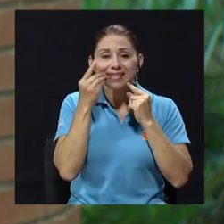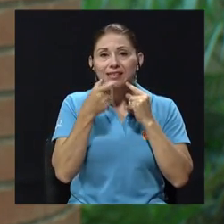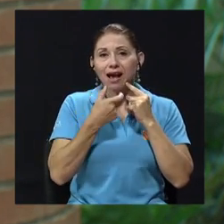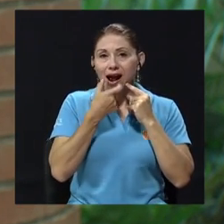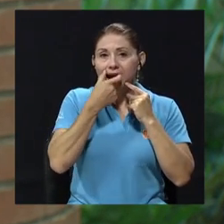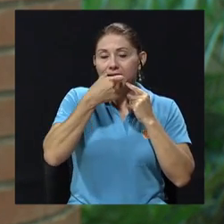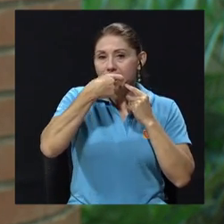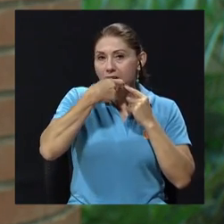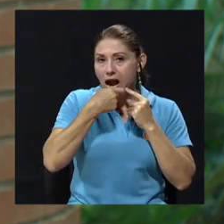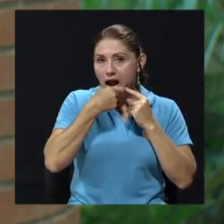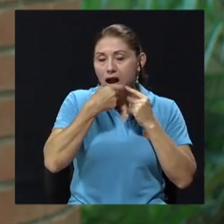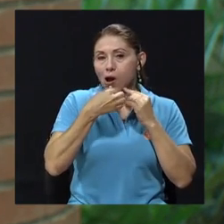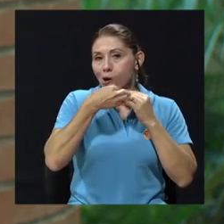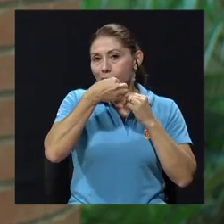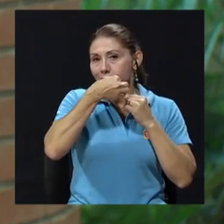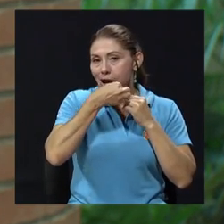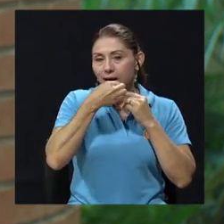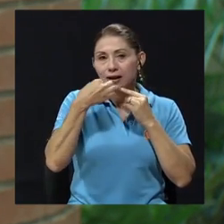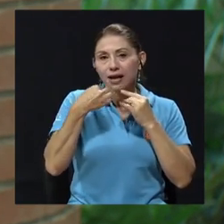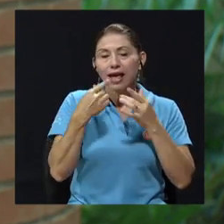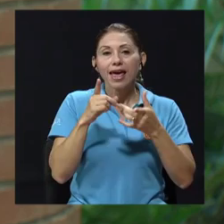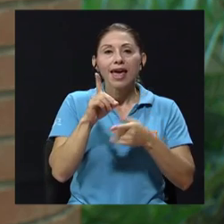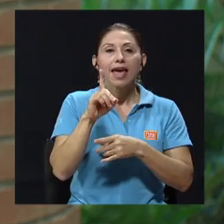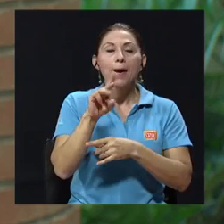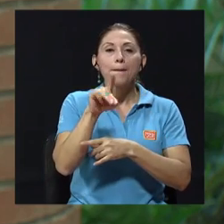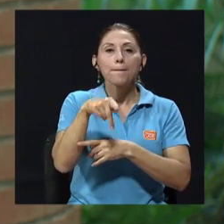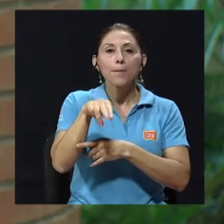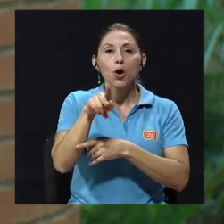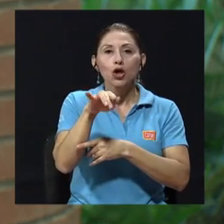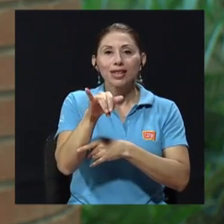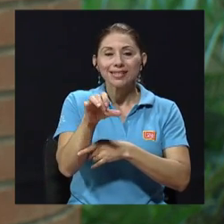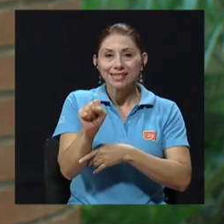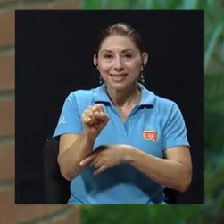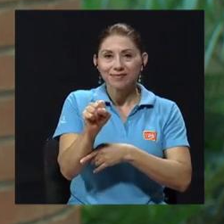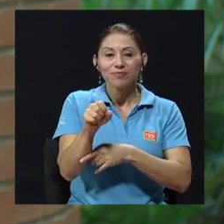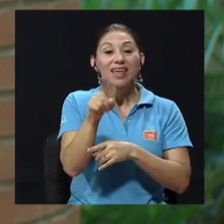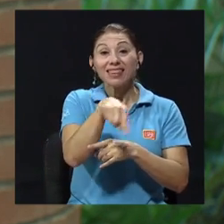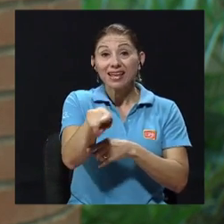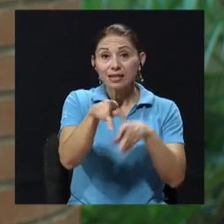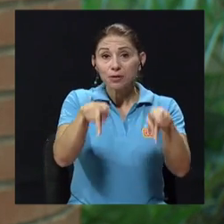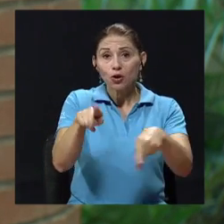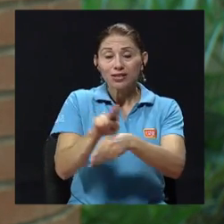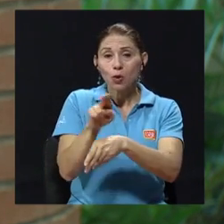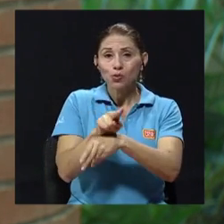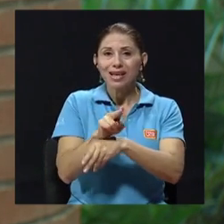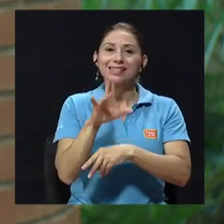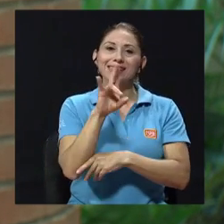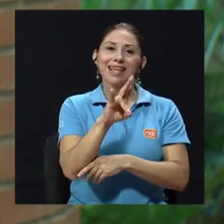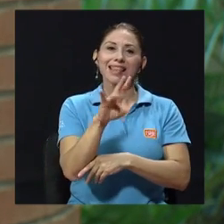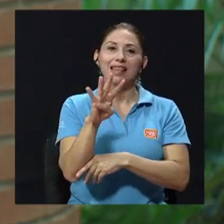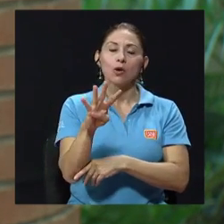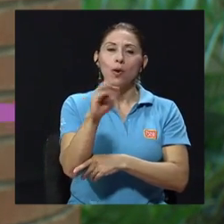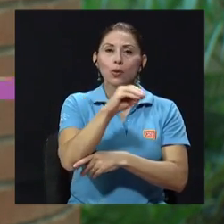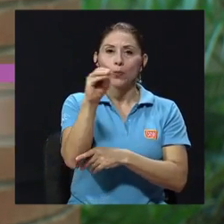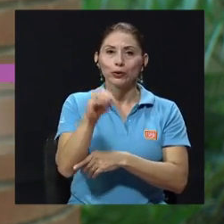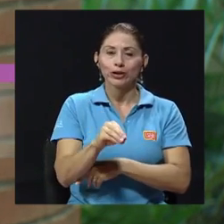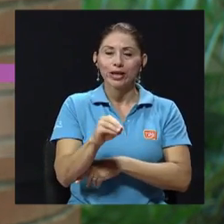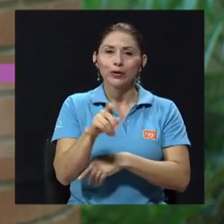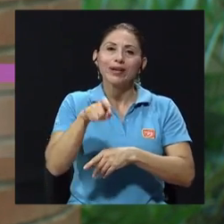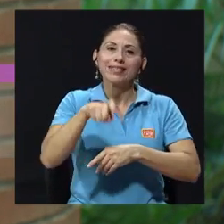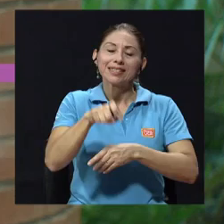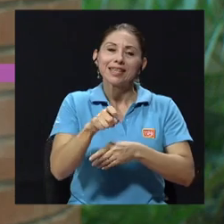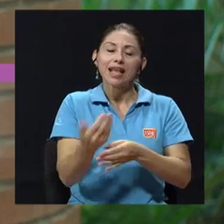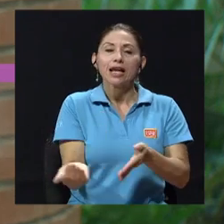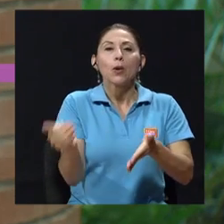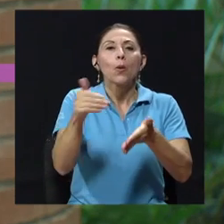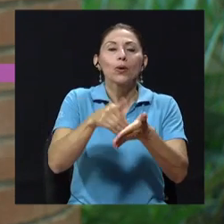parciales, en el caso de las dentaduras mandibulares, el 74 necesita o que sean reacondicionadas